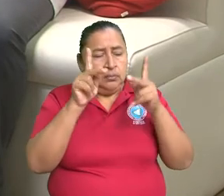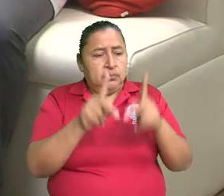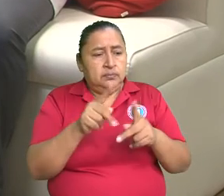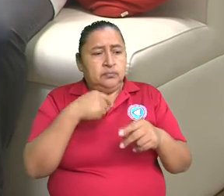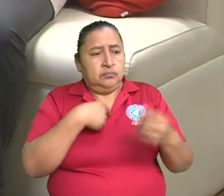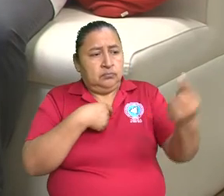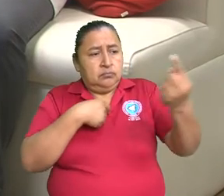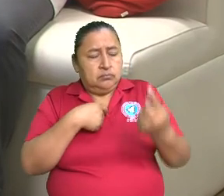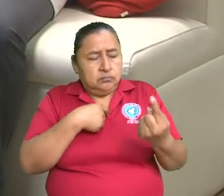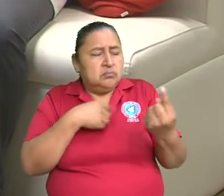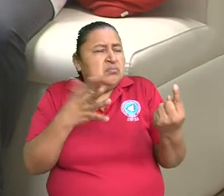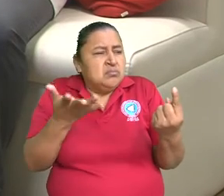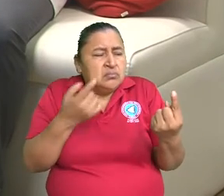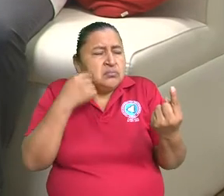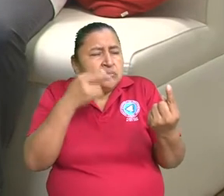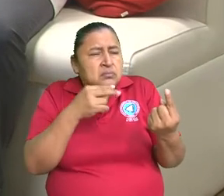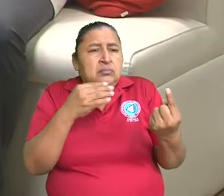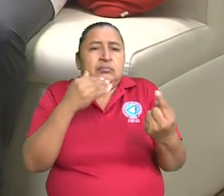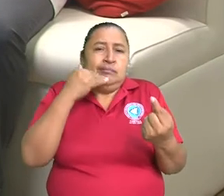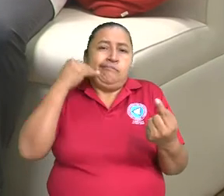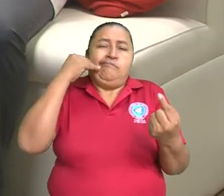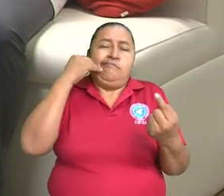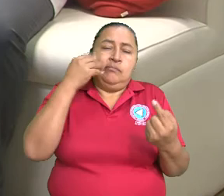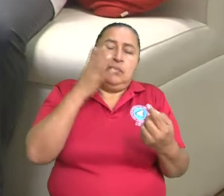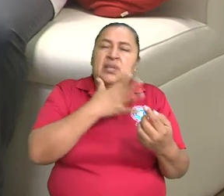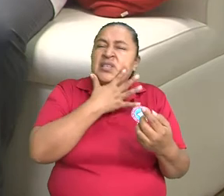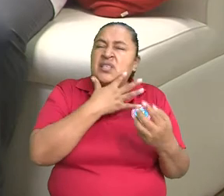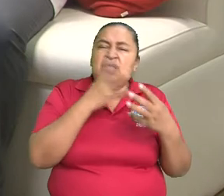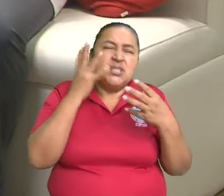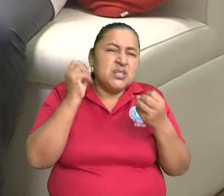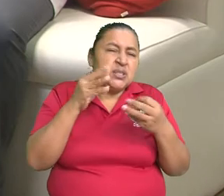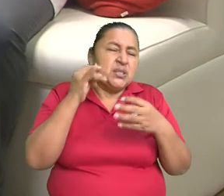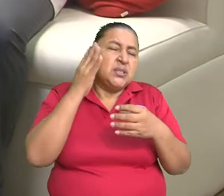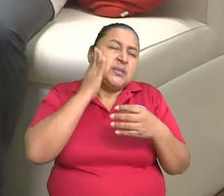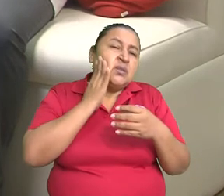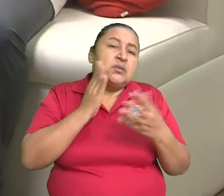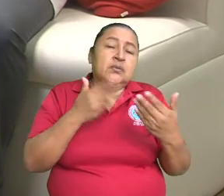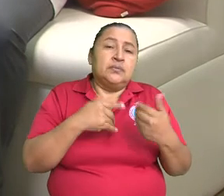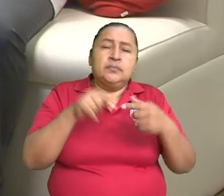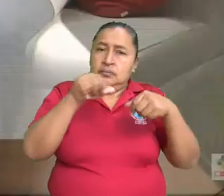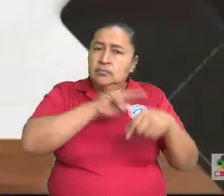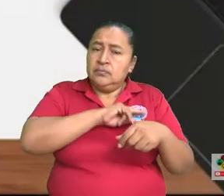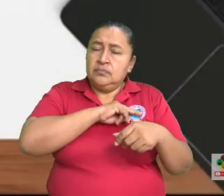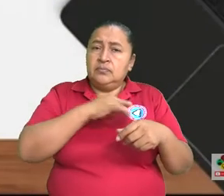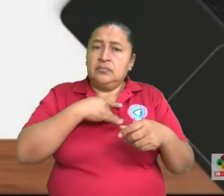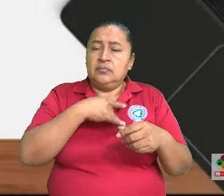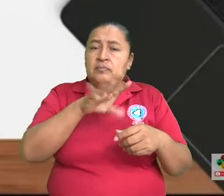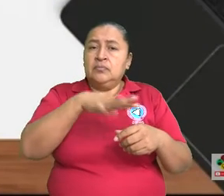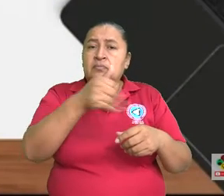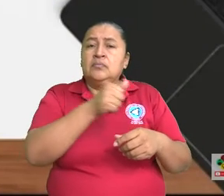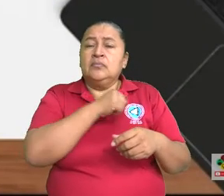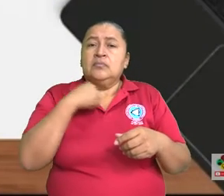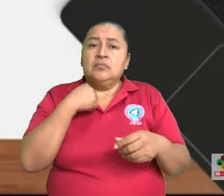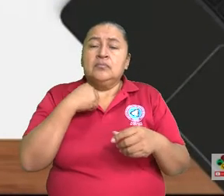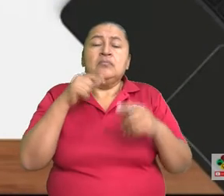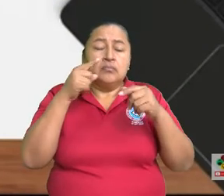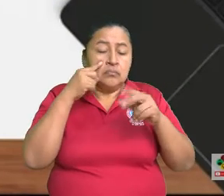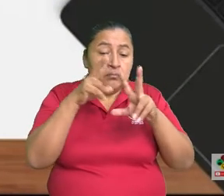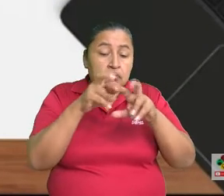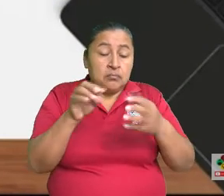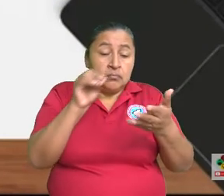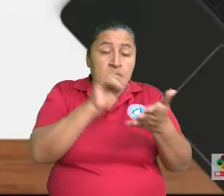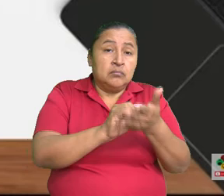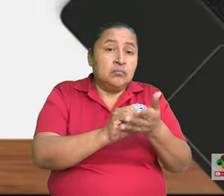cuando llegue al consultorio y que tiene dormida una parte, ¿hay necesidad de hacer una prueba para el diagnóstico